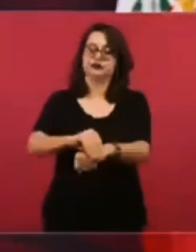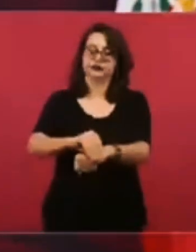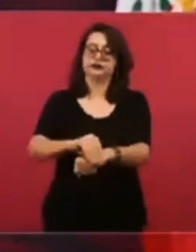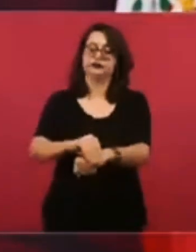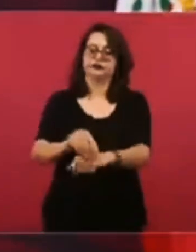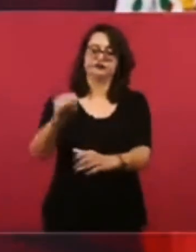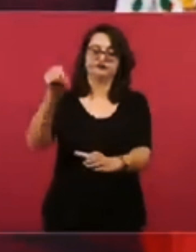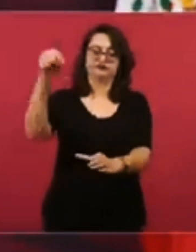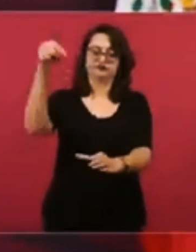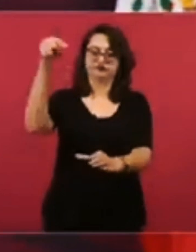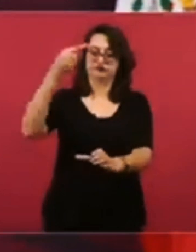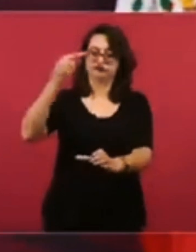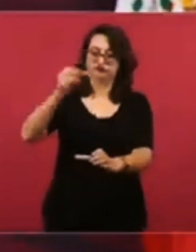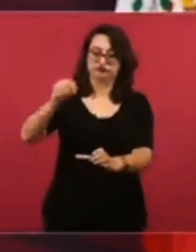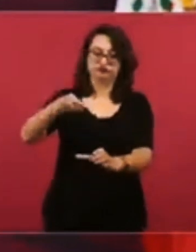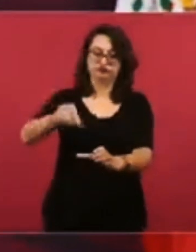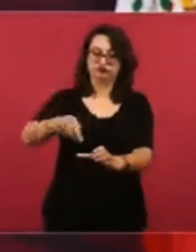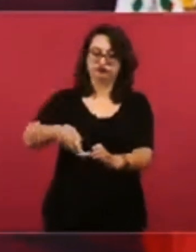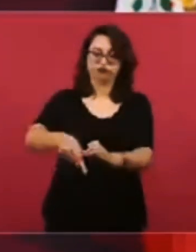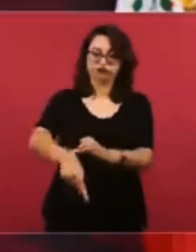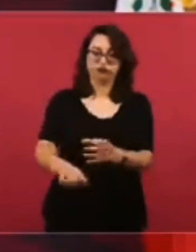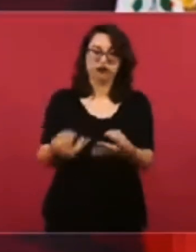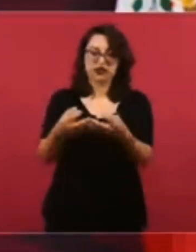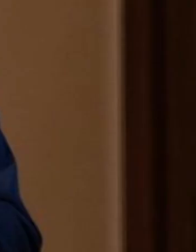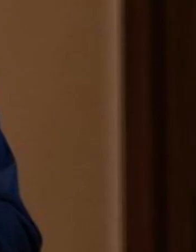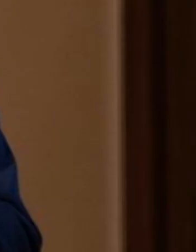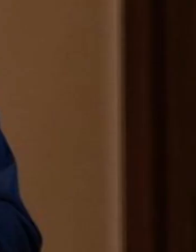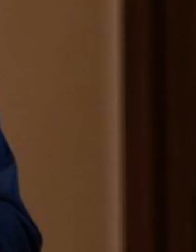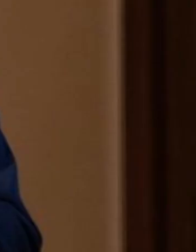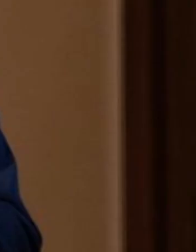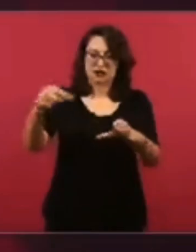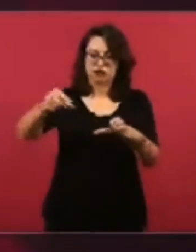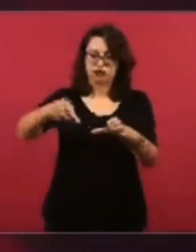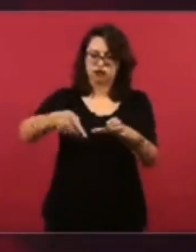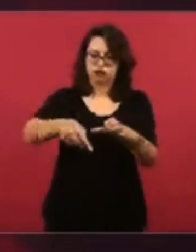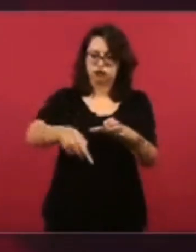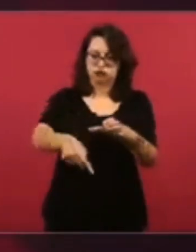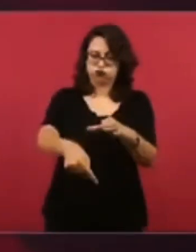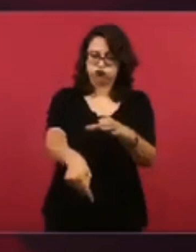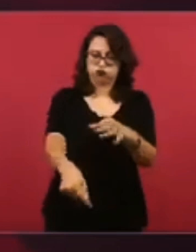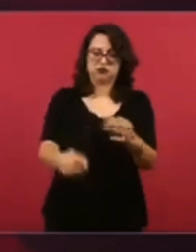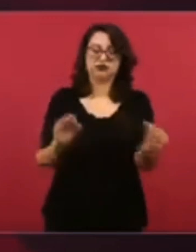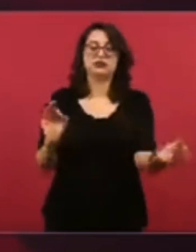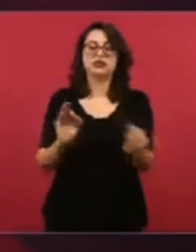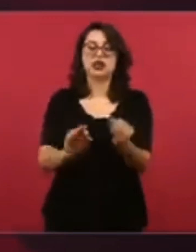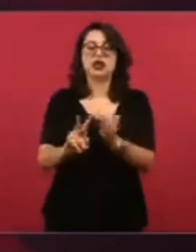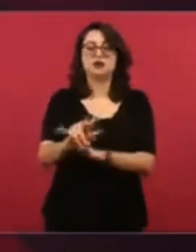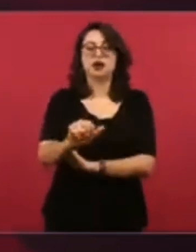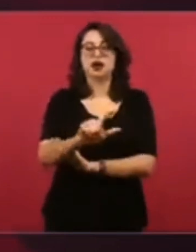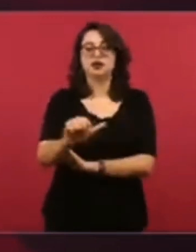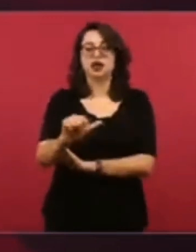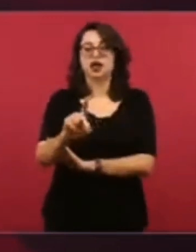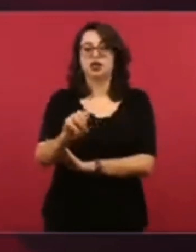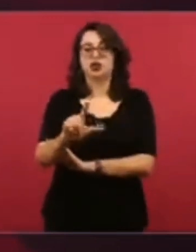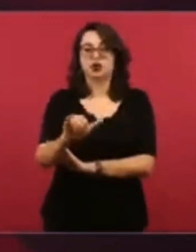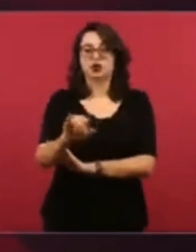excavaciones en el subsuelo allá cerca de Valladolid. Son los